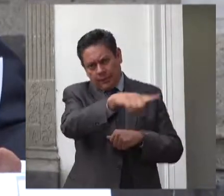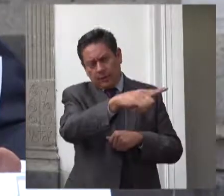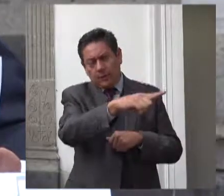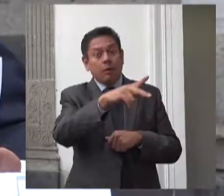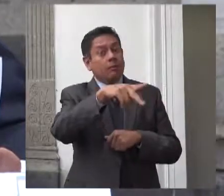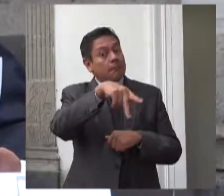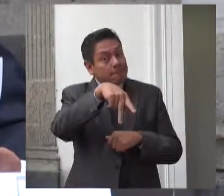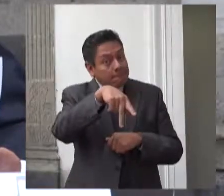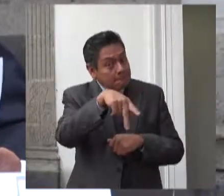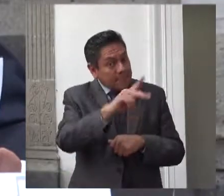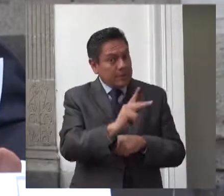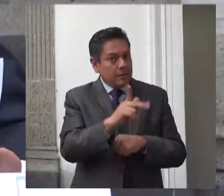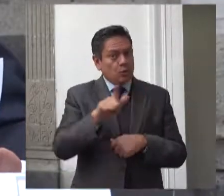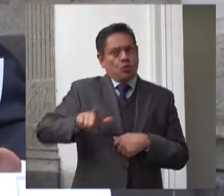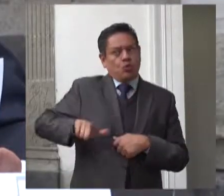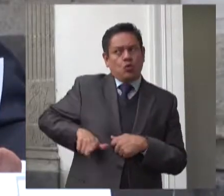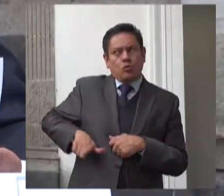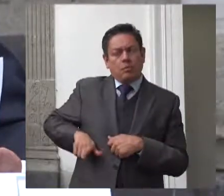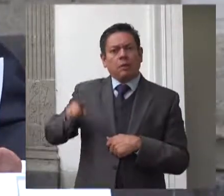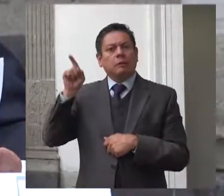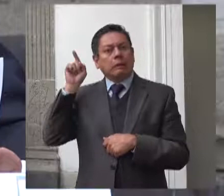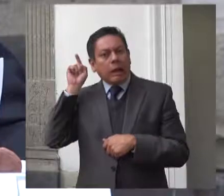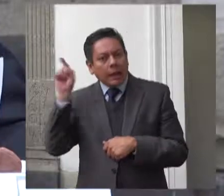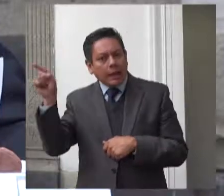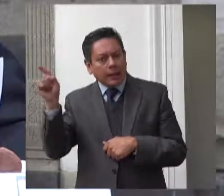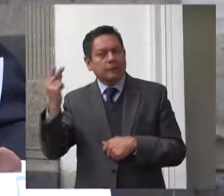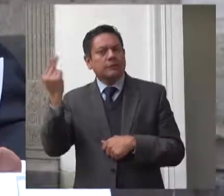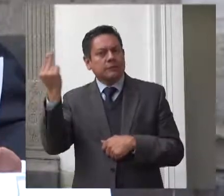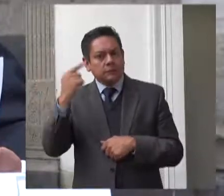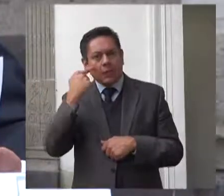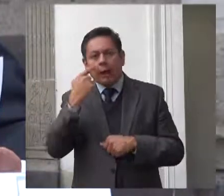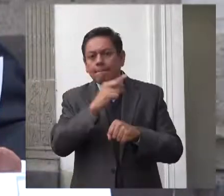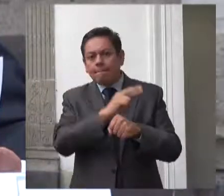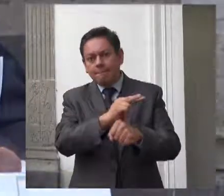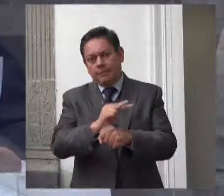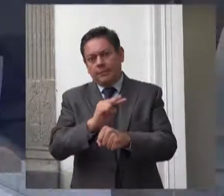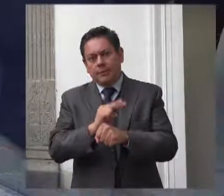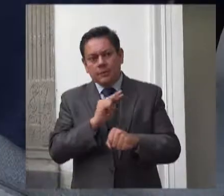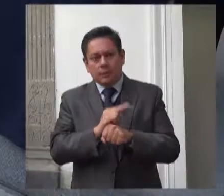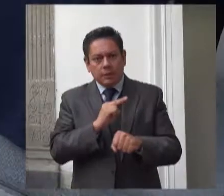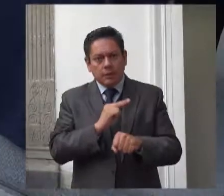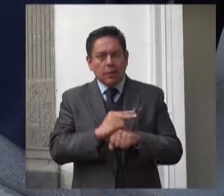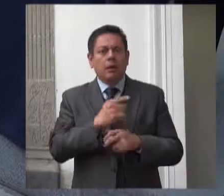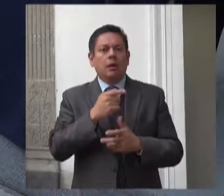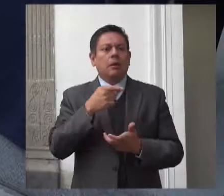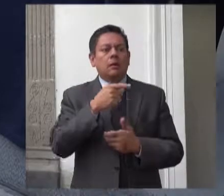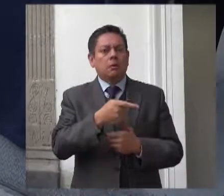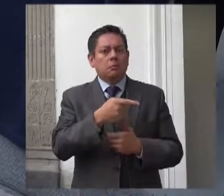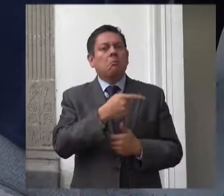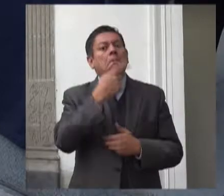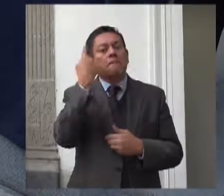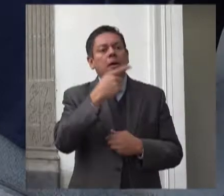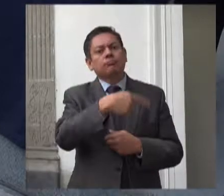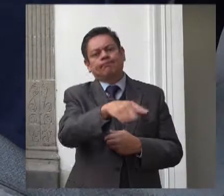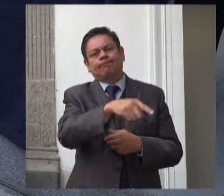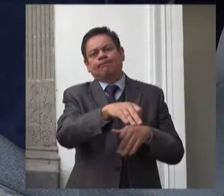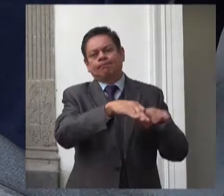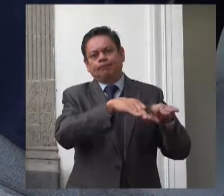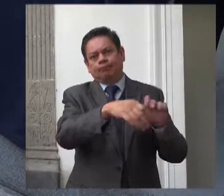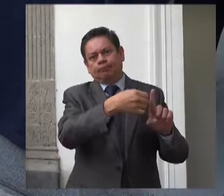garantizar la supervisión de los centros de atención y cuidado integral infantil y, en su caso,